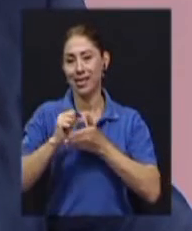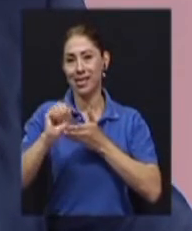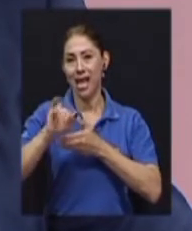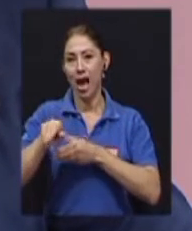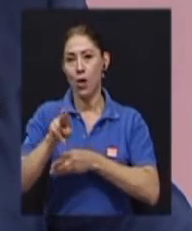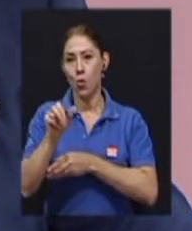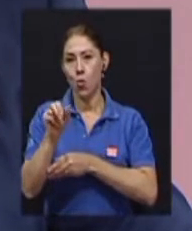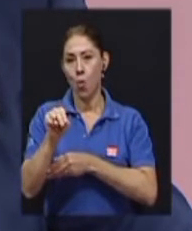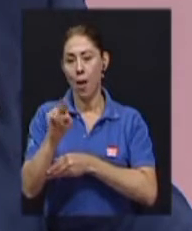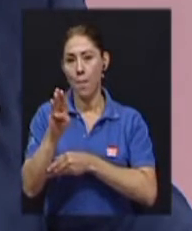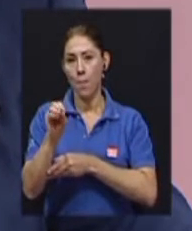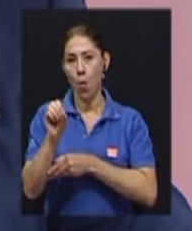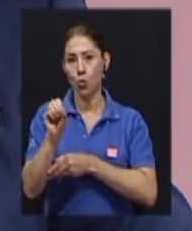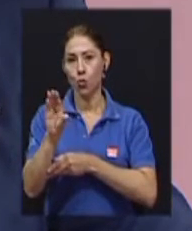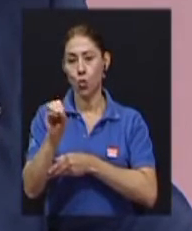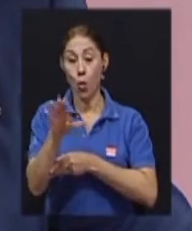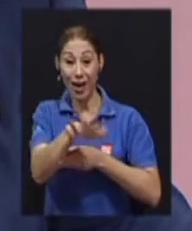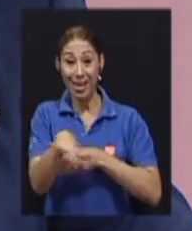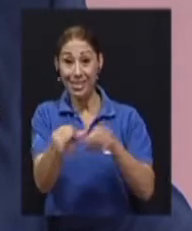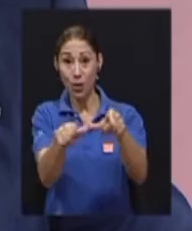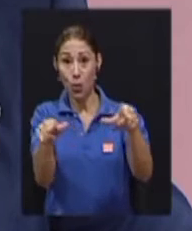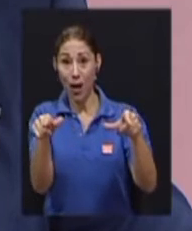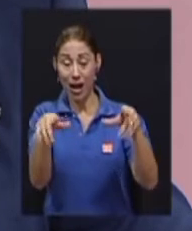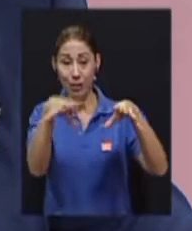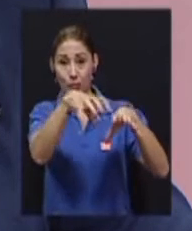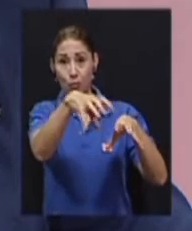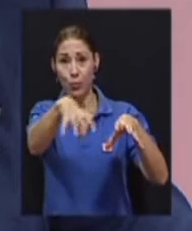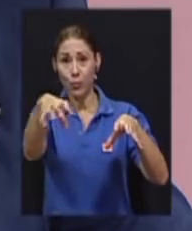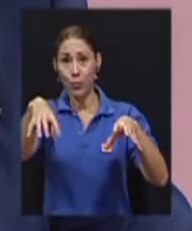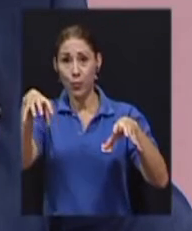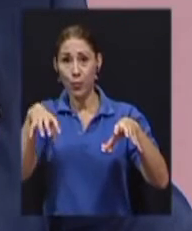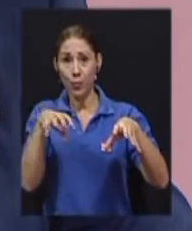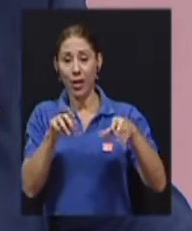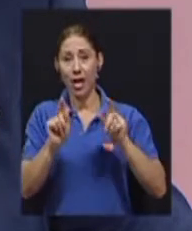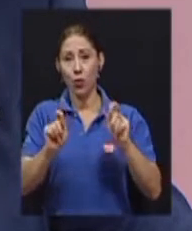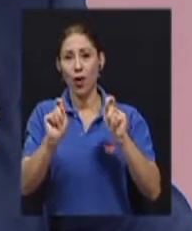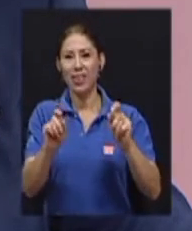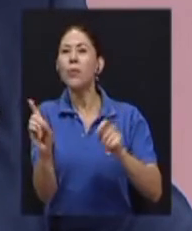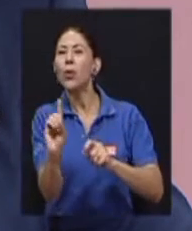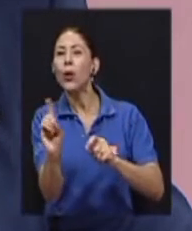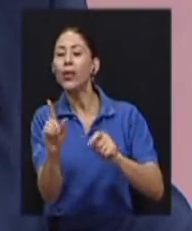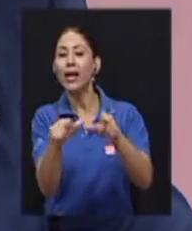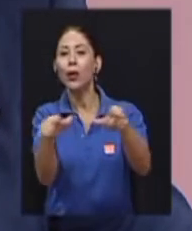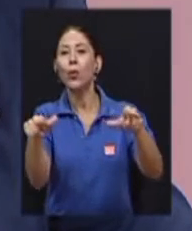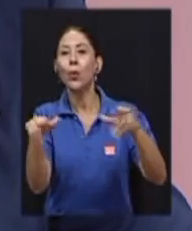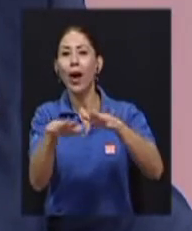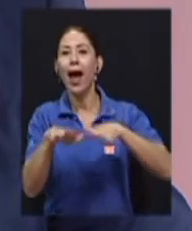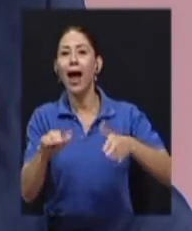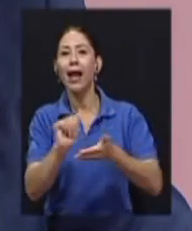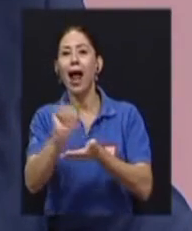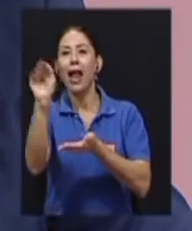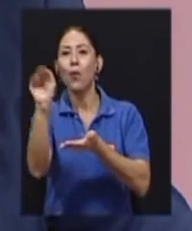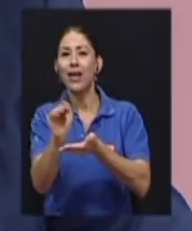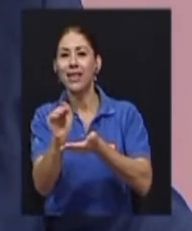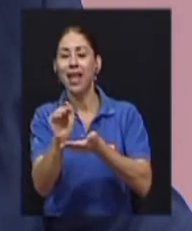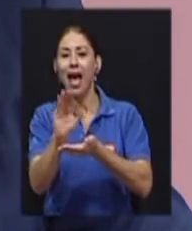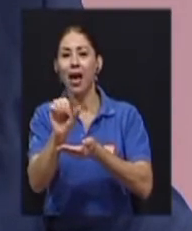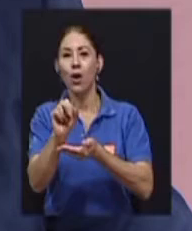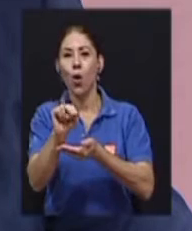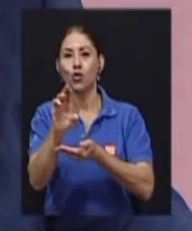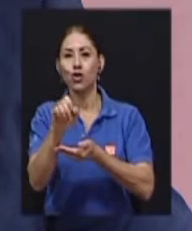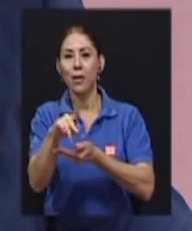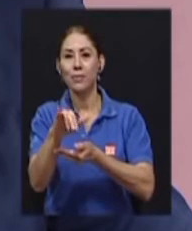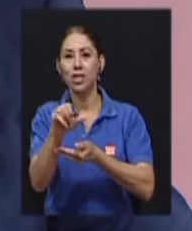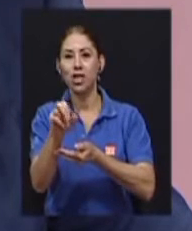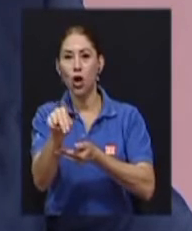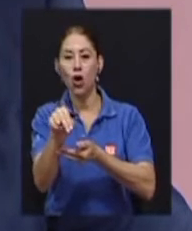educativo está ubicado en Concepción, arriba de Alajuelita. Es el cantón con el índice de desarrollo más bajo